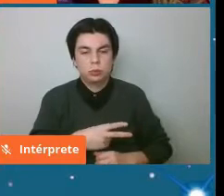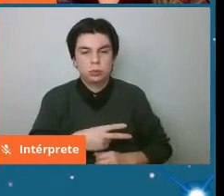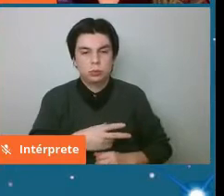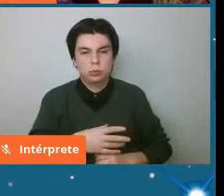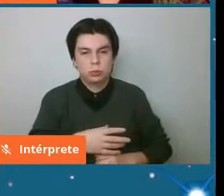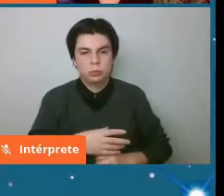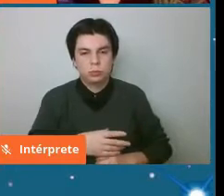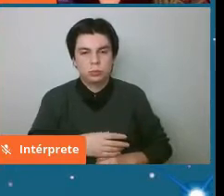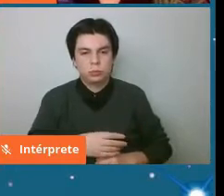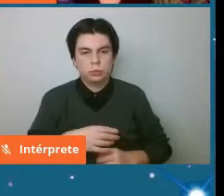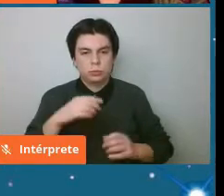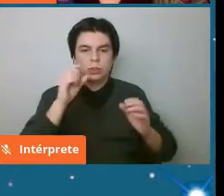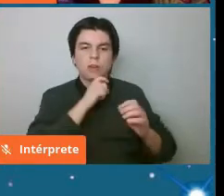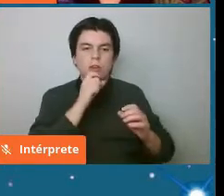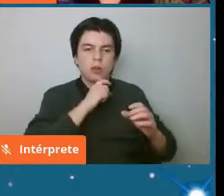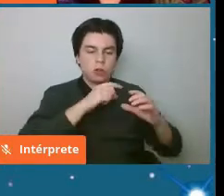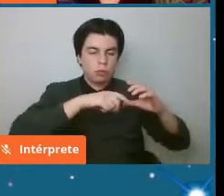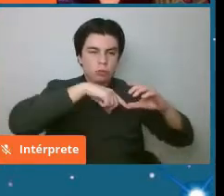en infrarrojo